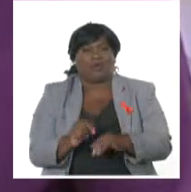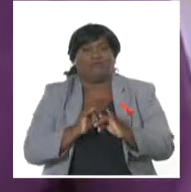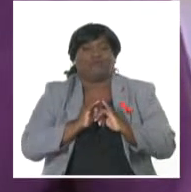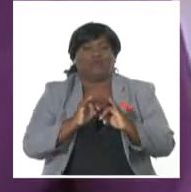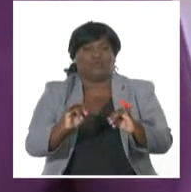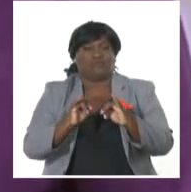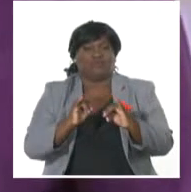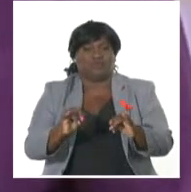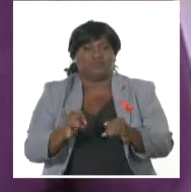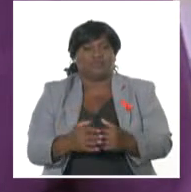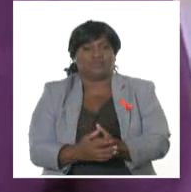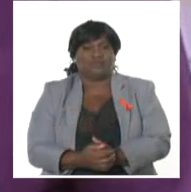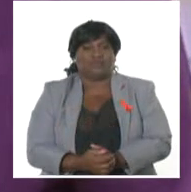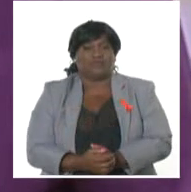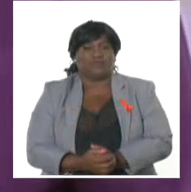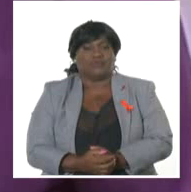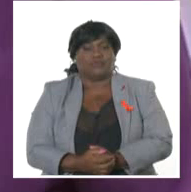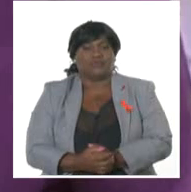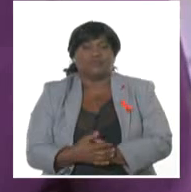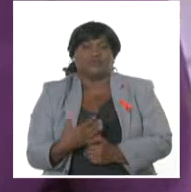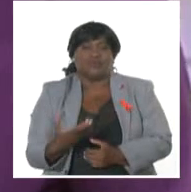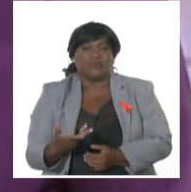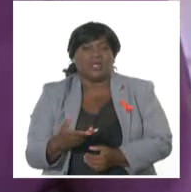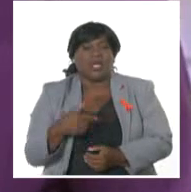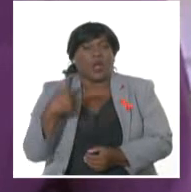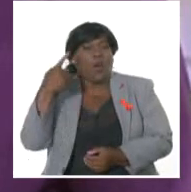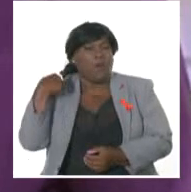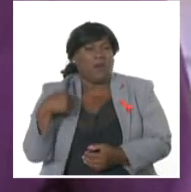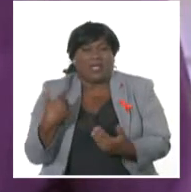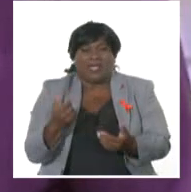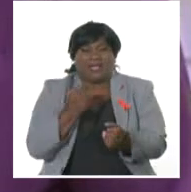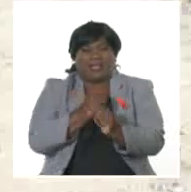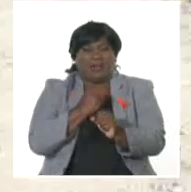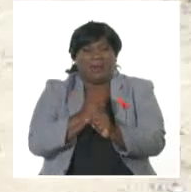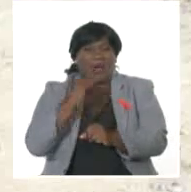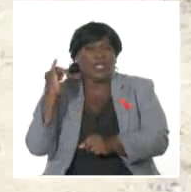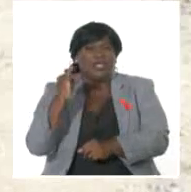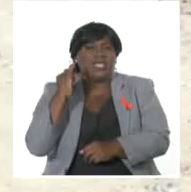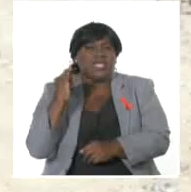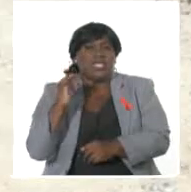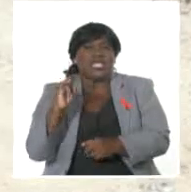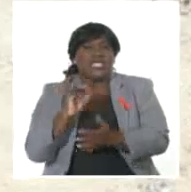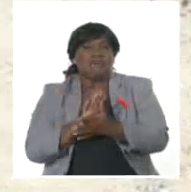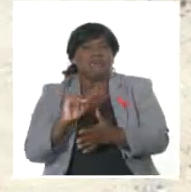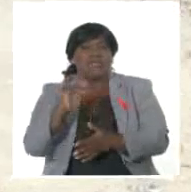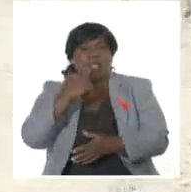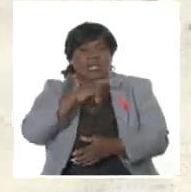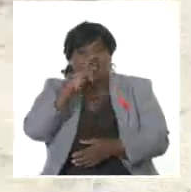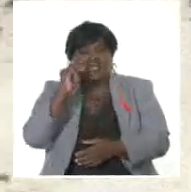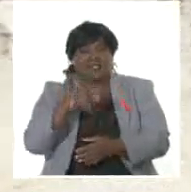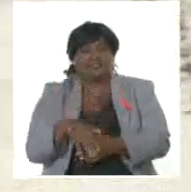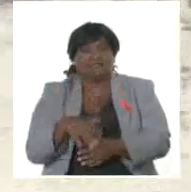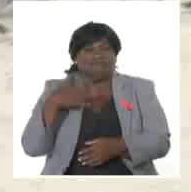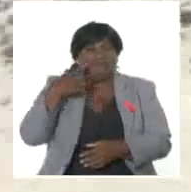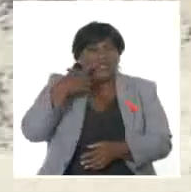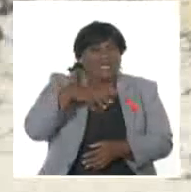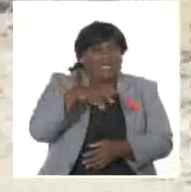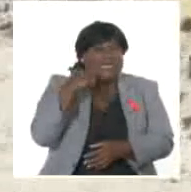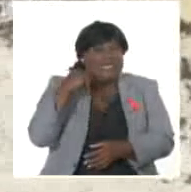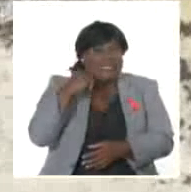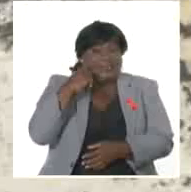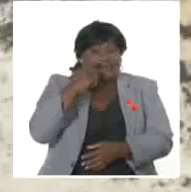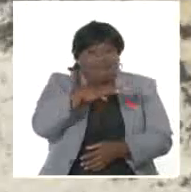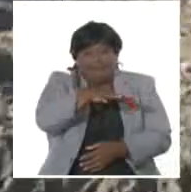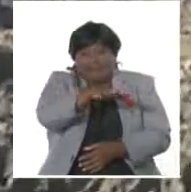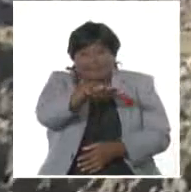ofrece un amplio bosquejo de lo que fue la jornada de ayer en Imeas. El desolador panorama que deja Oscar en Imeas